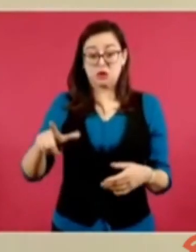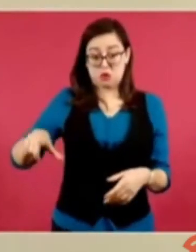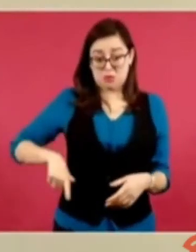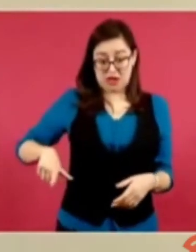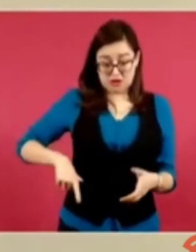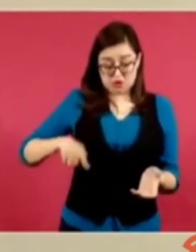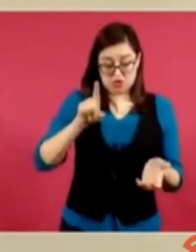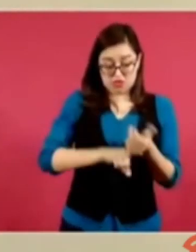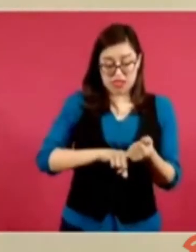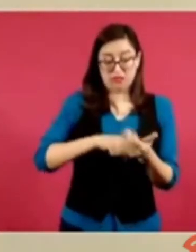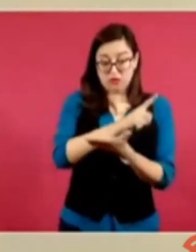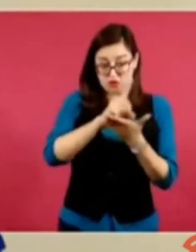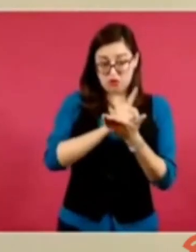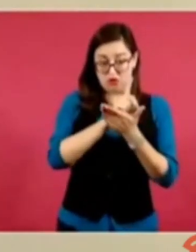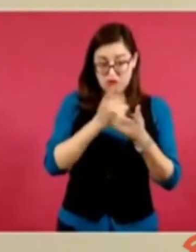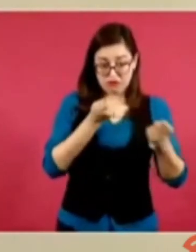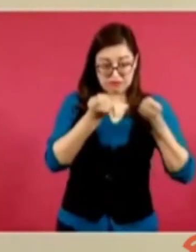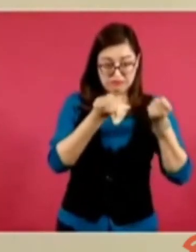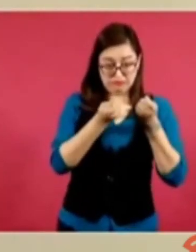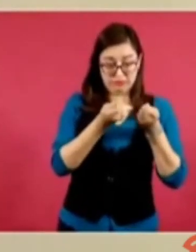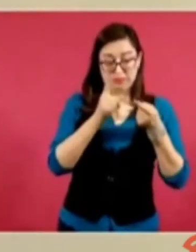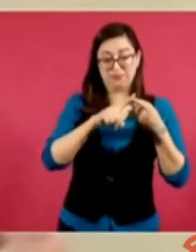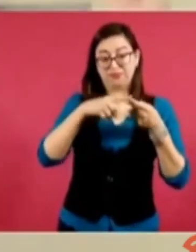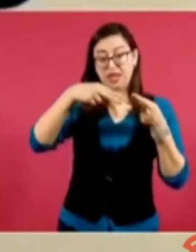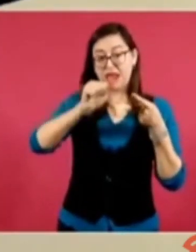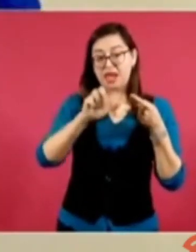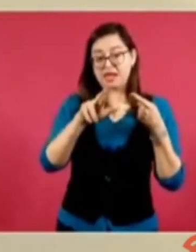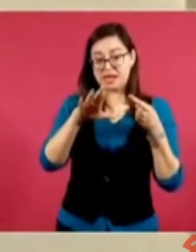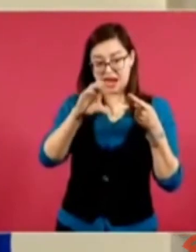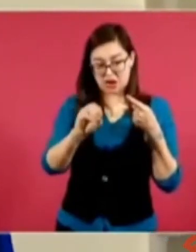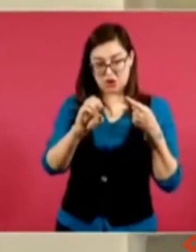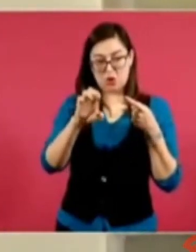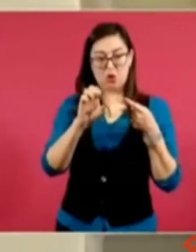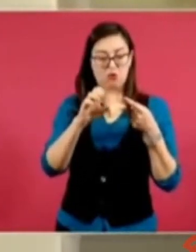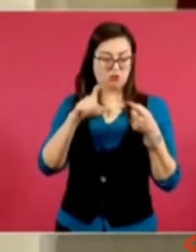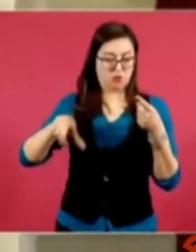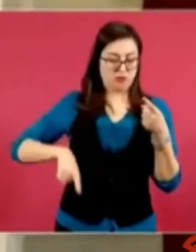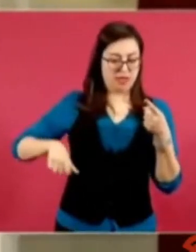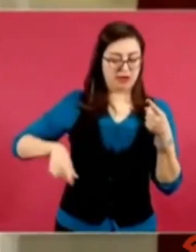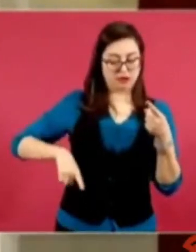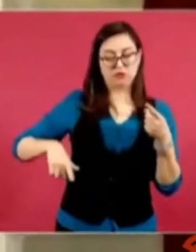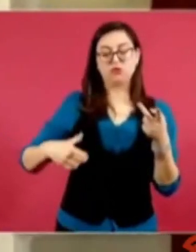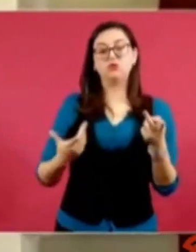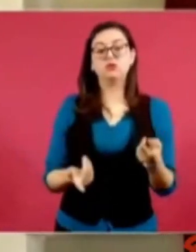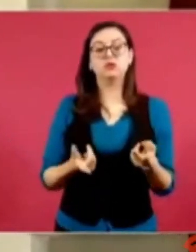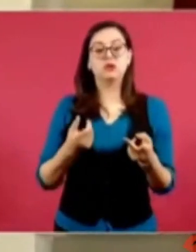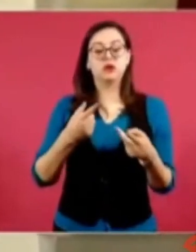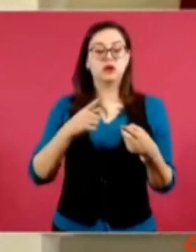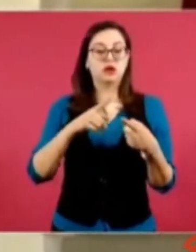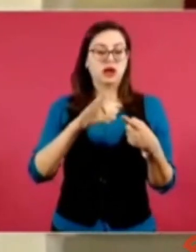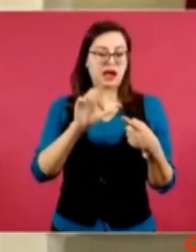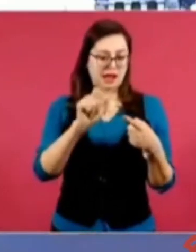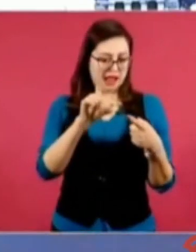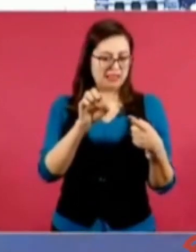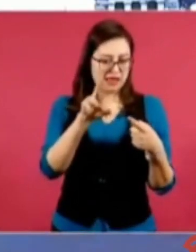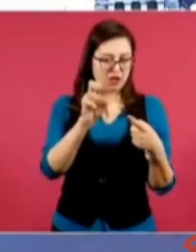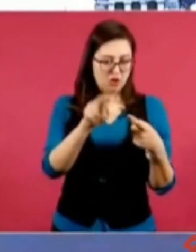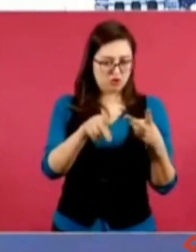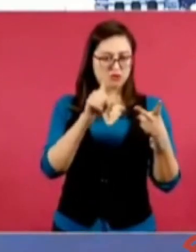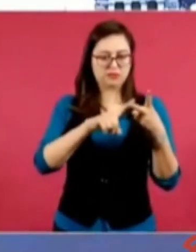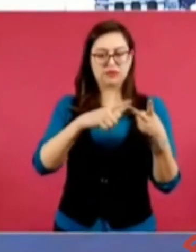y hasta le preguntaban al mismo Calderón ¿y dónde está Andrés Manuel? ahí anda reunido con